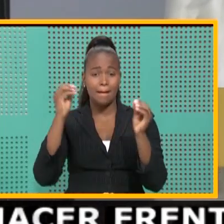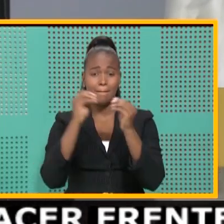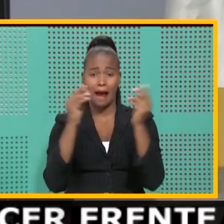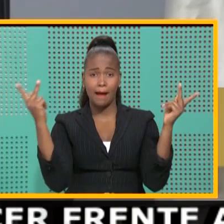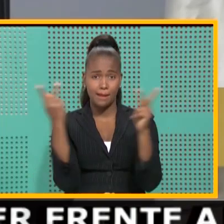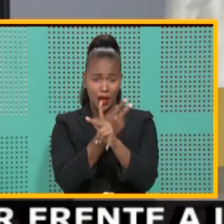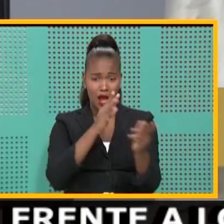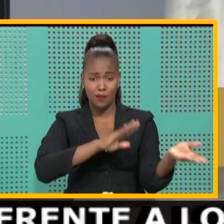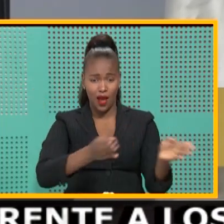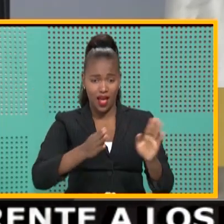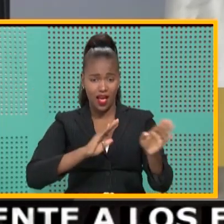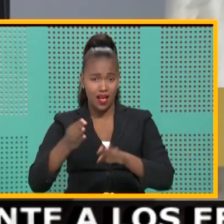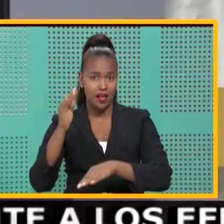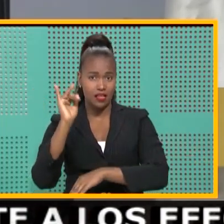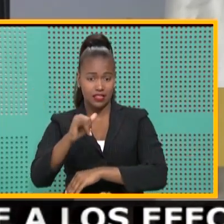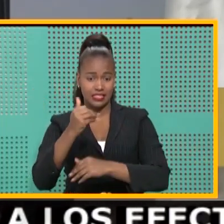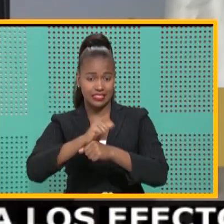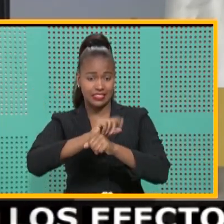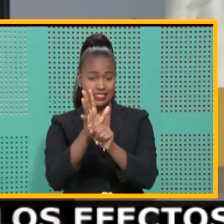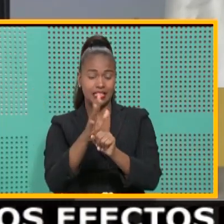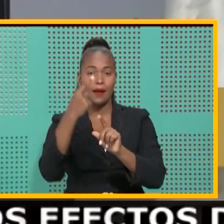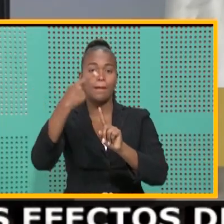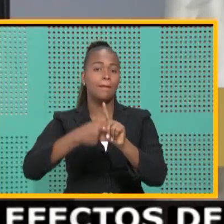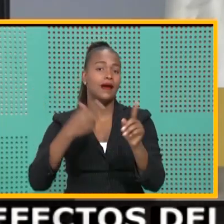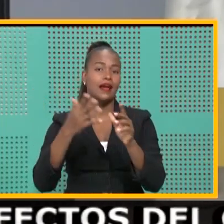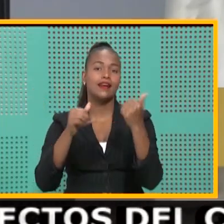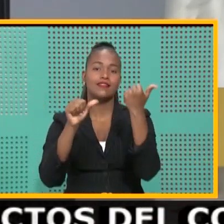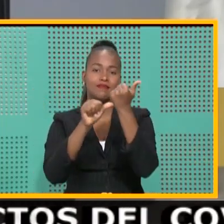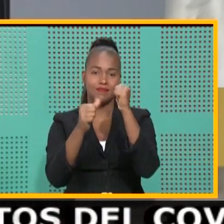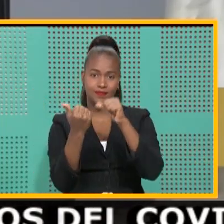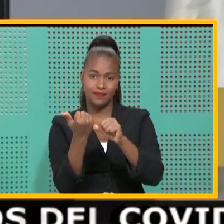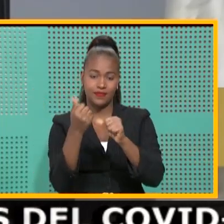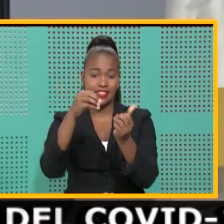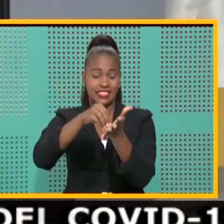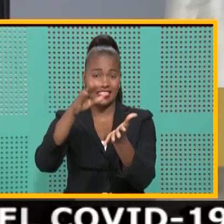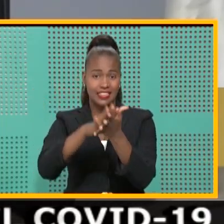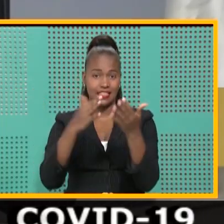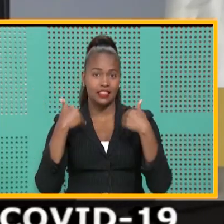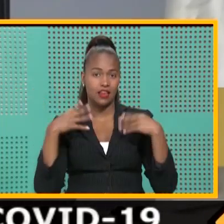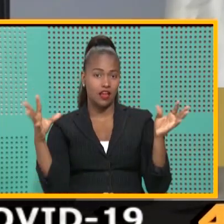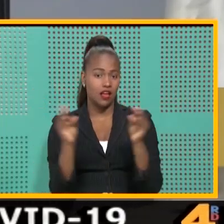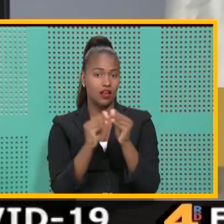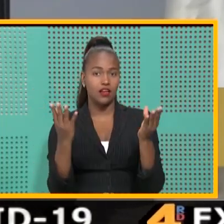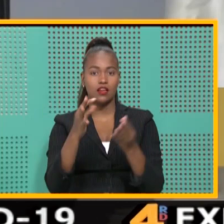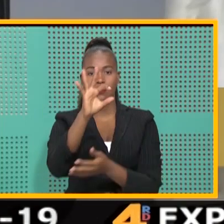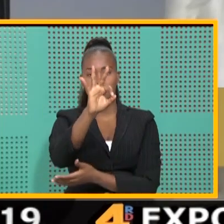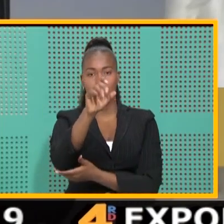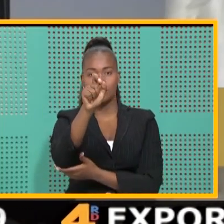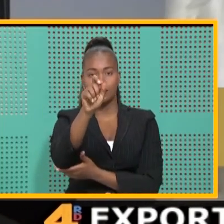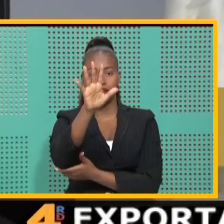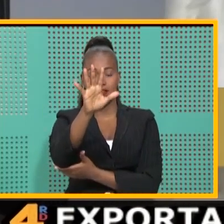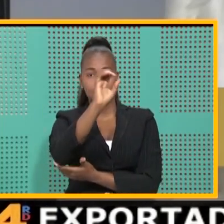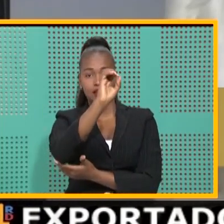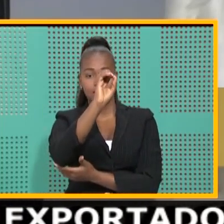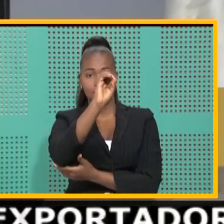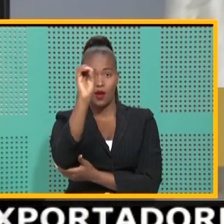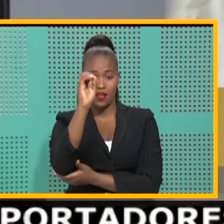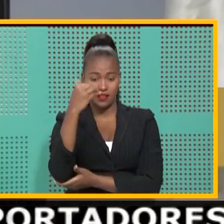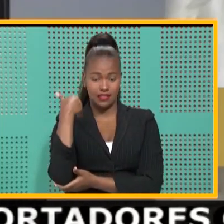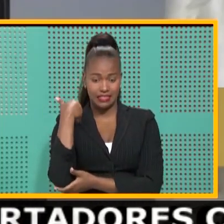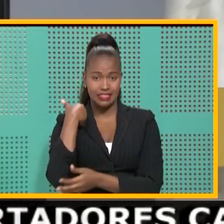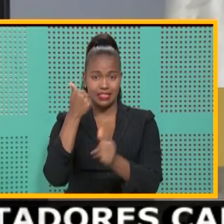muertes por COVID-19 fue el mes de abril, que registró un total de 9.5 por día.